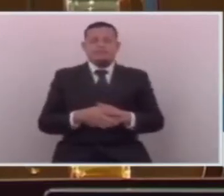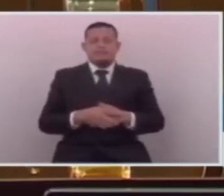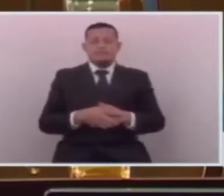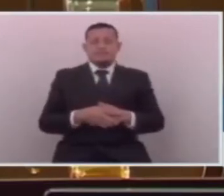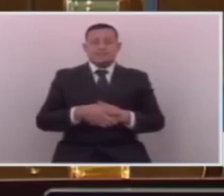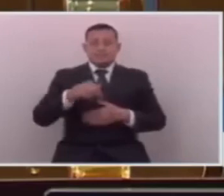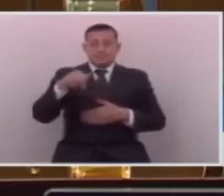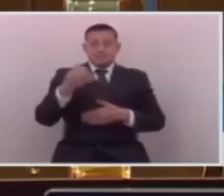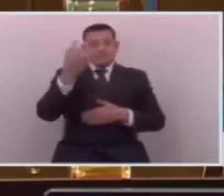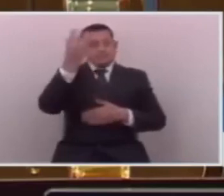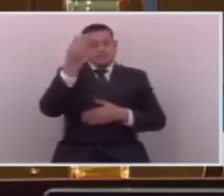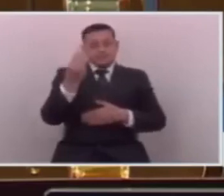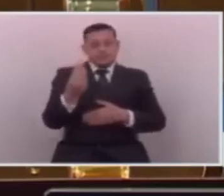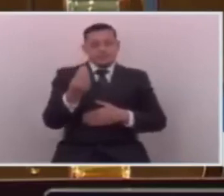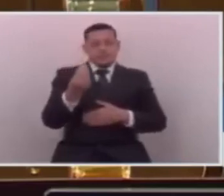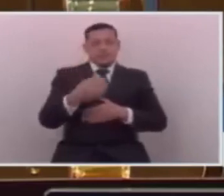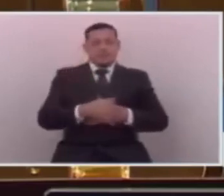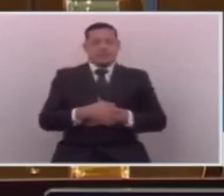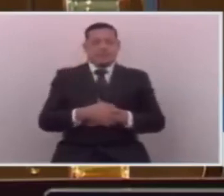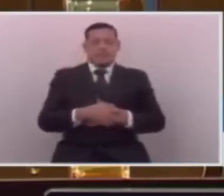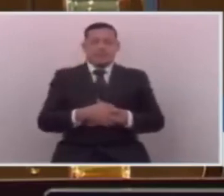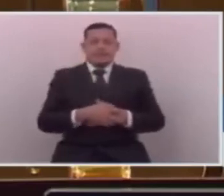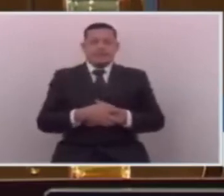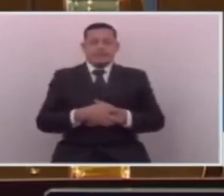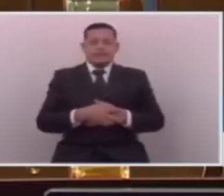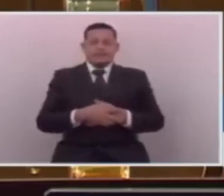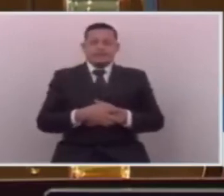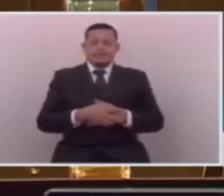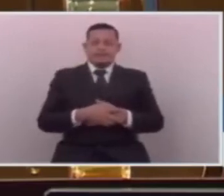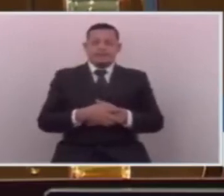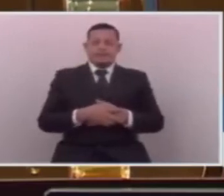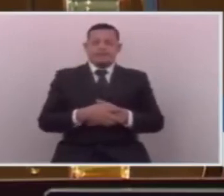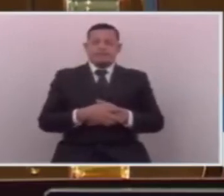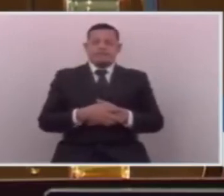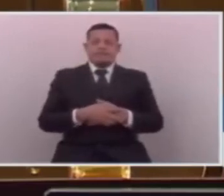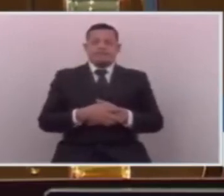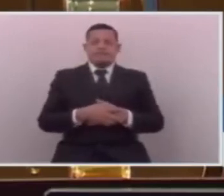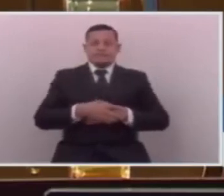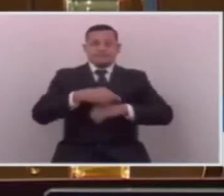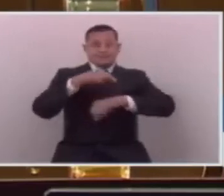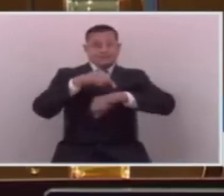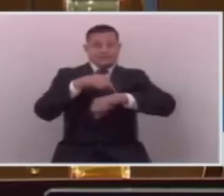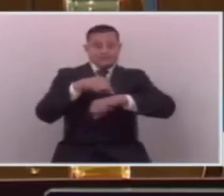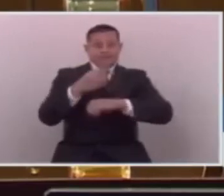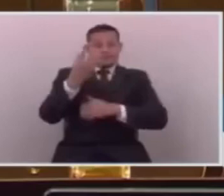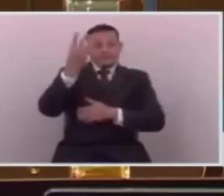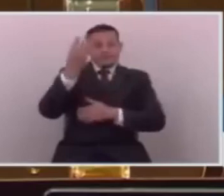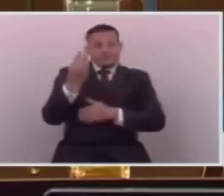Este día es un día